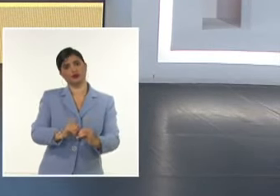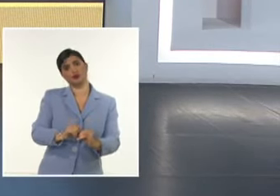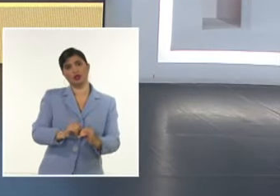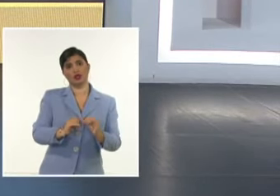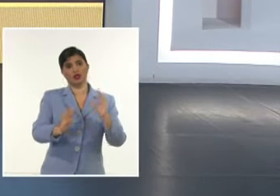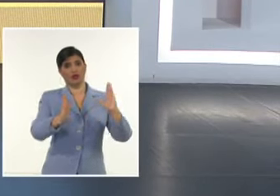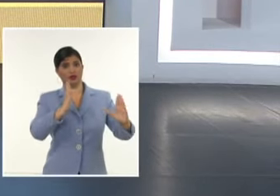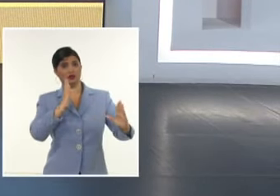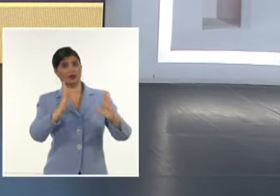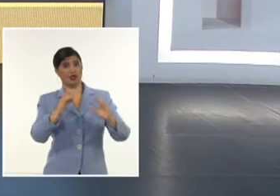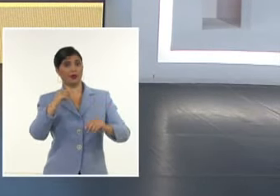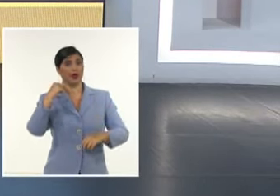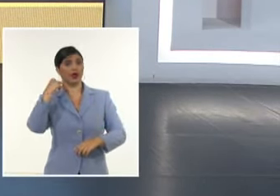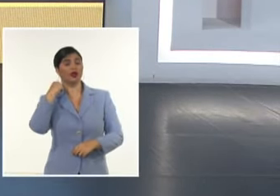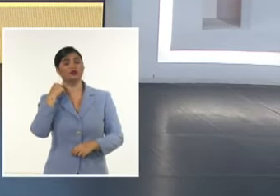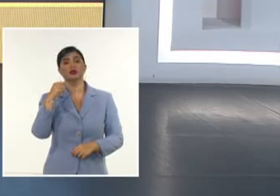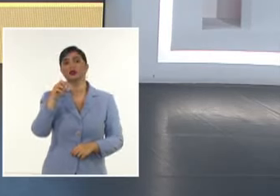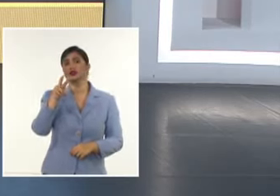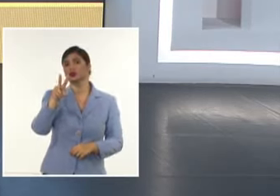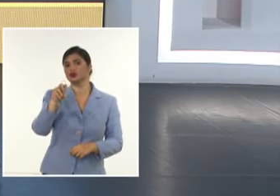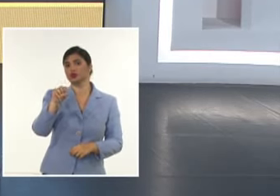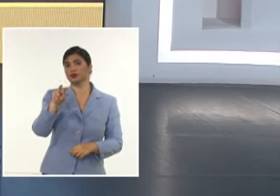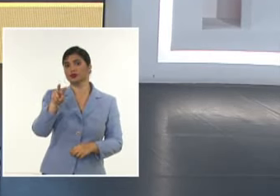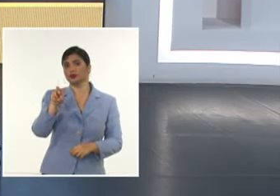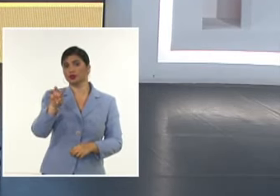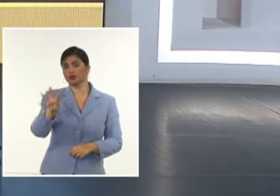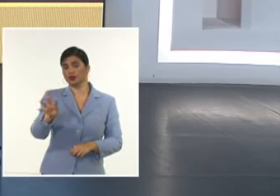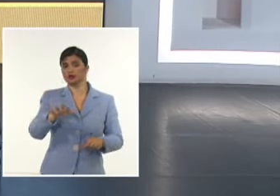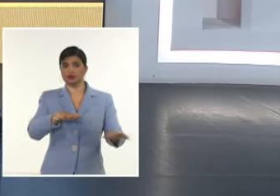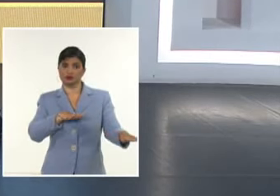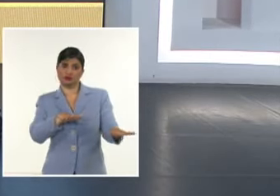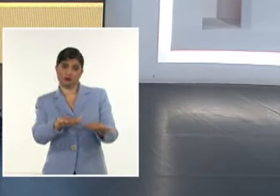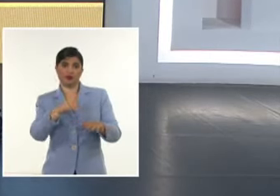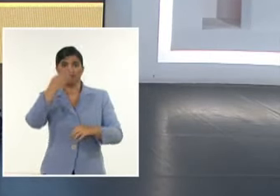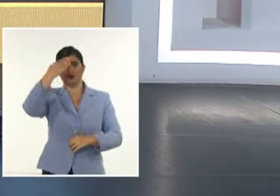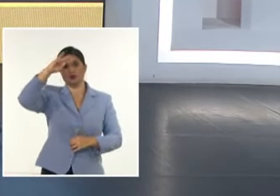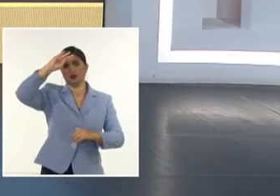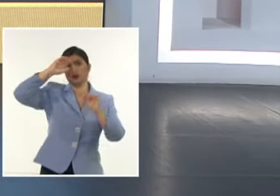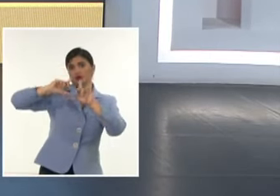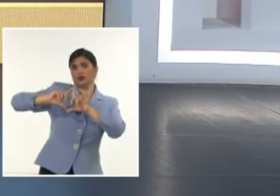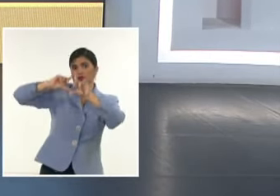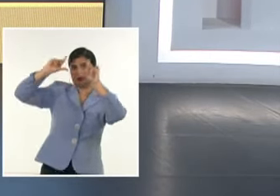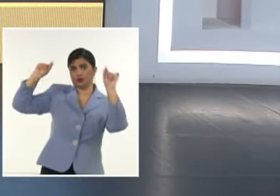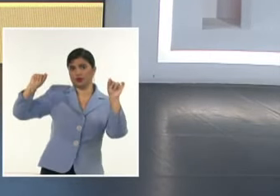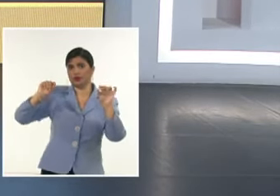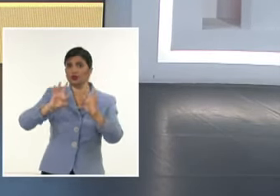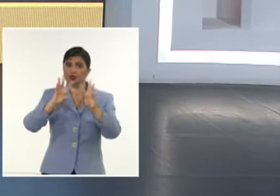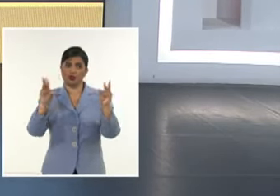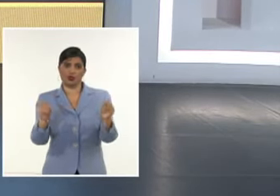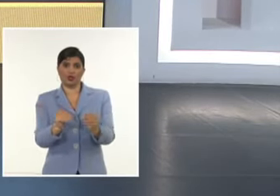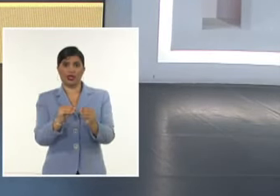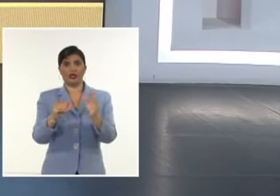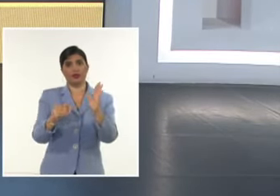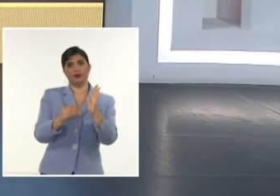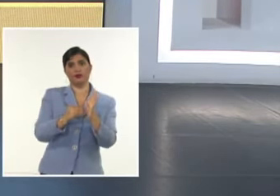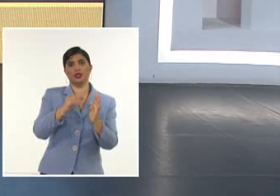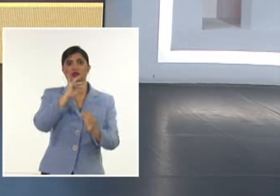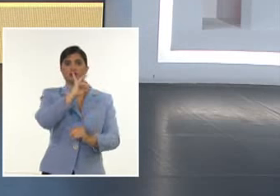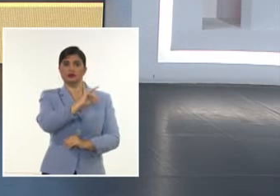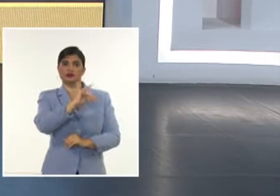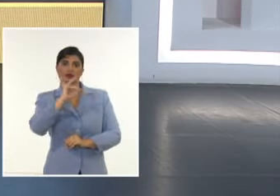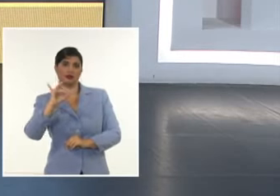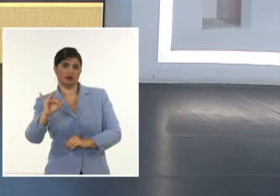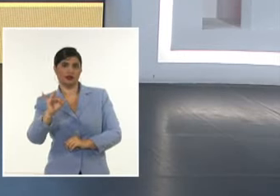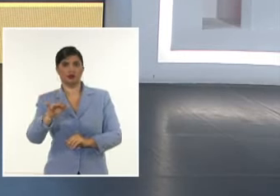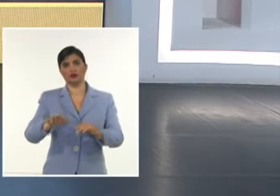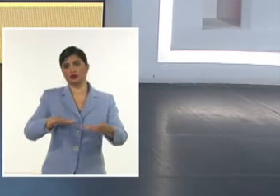del año 2024 Han ocurrido en nuestra región un total de 1.077 terremotos registrados